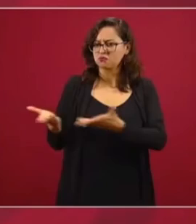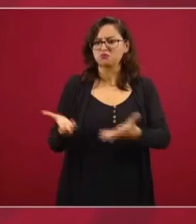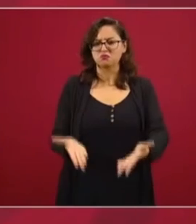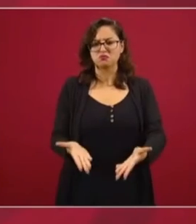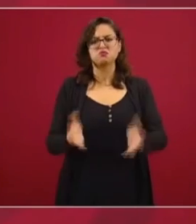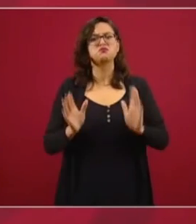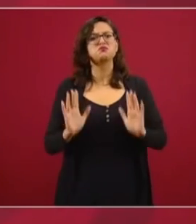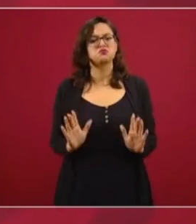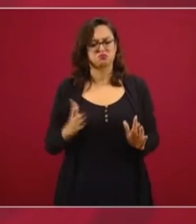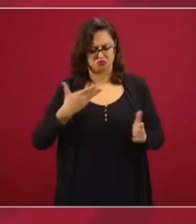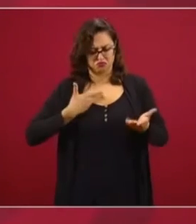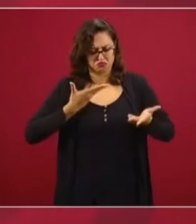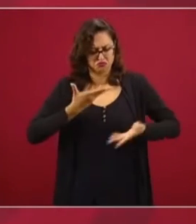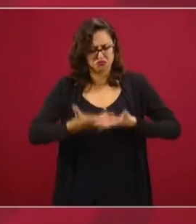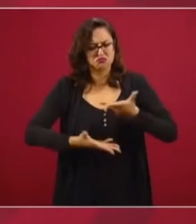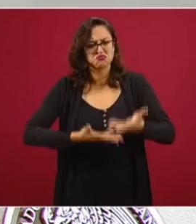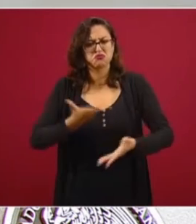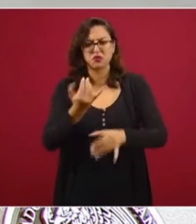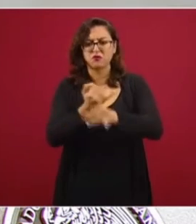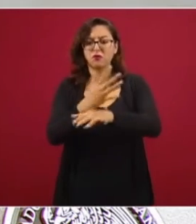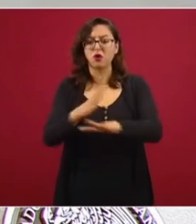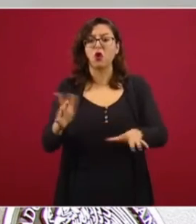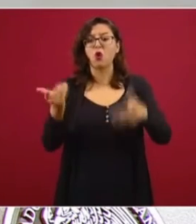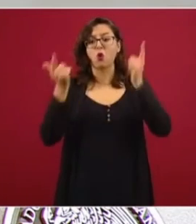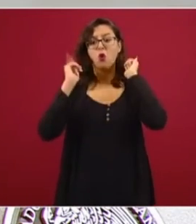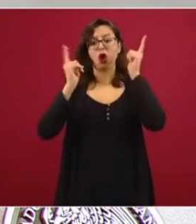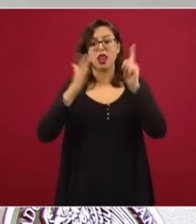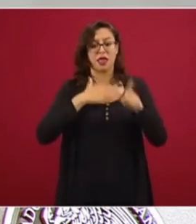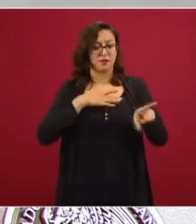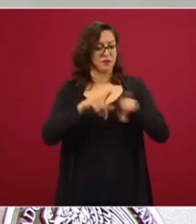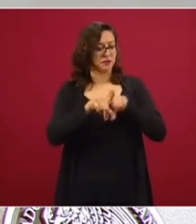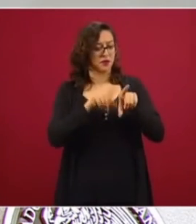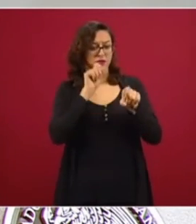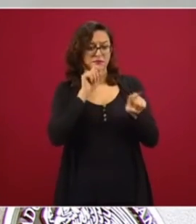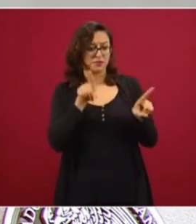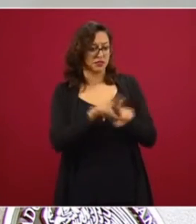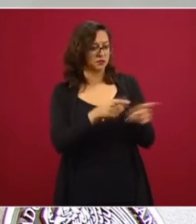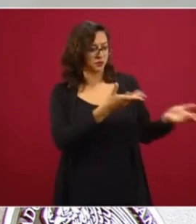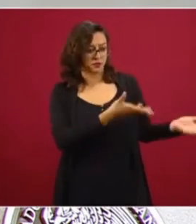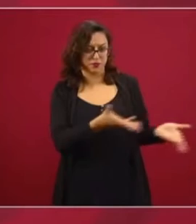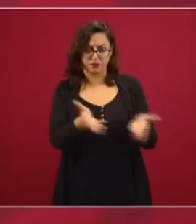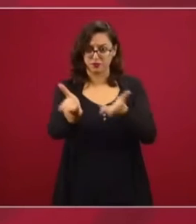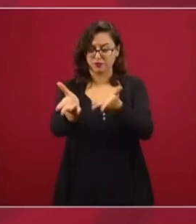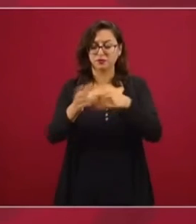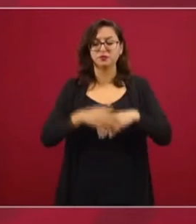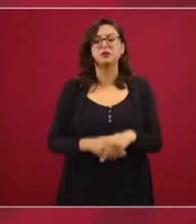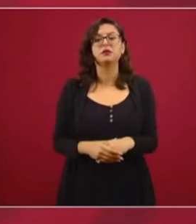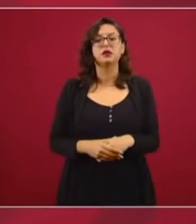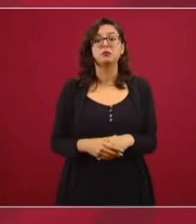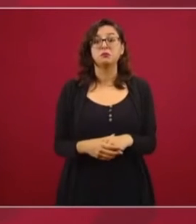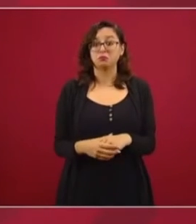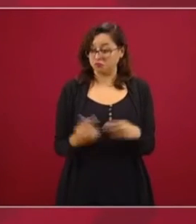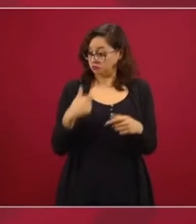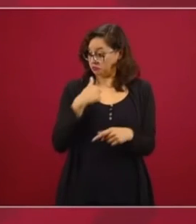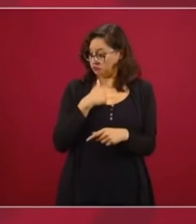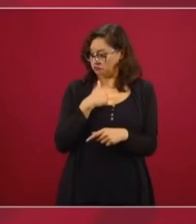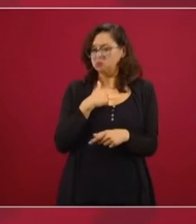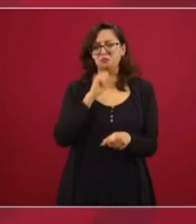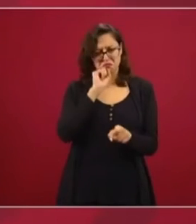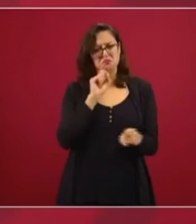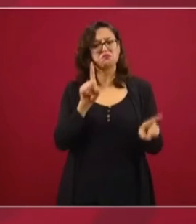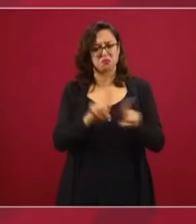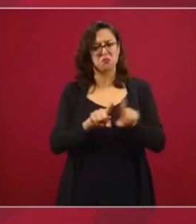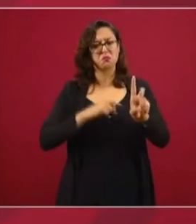lo mismo y yo estoy también, repito, en disposición de asistir o de enviar